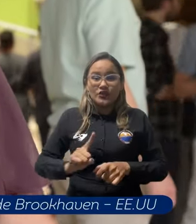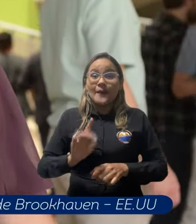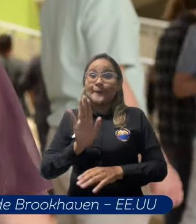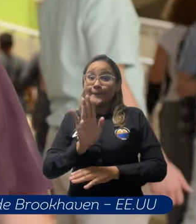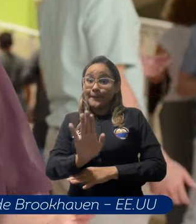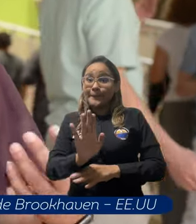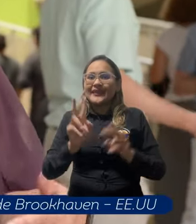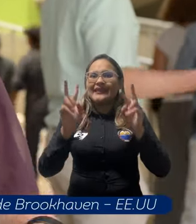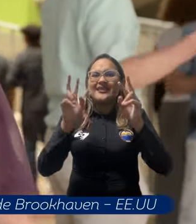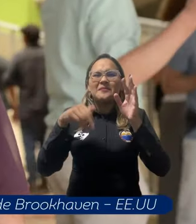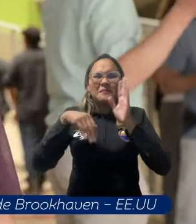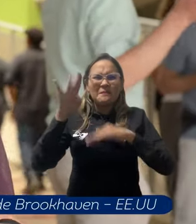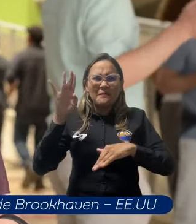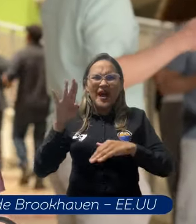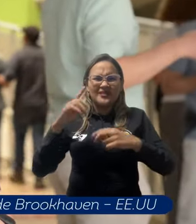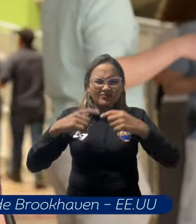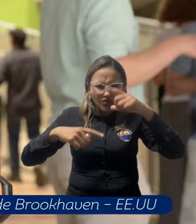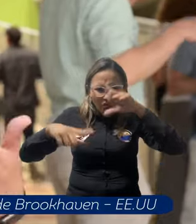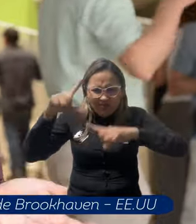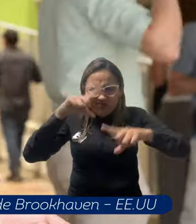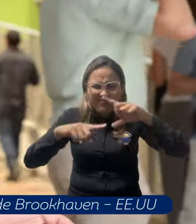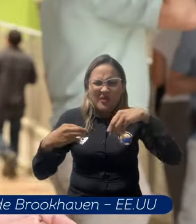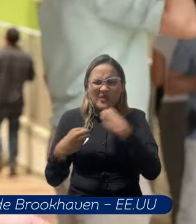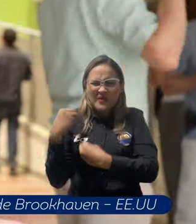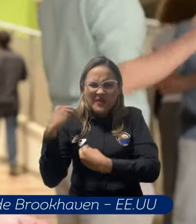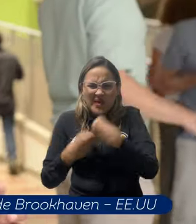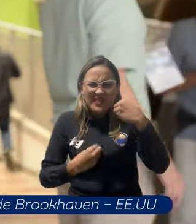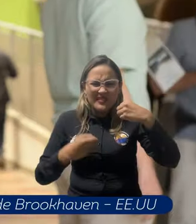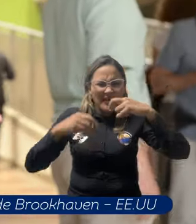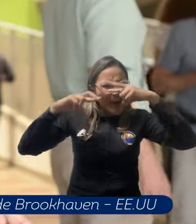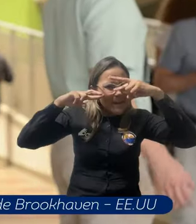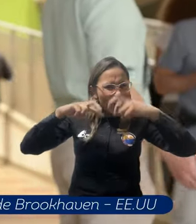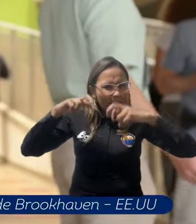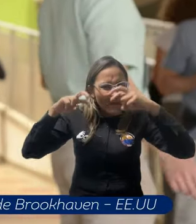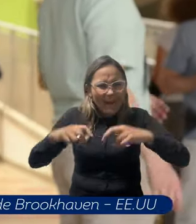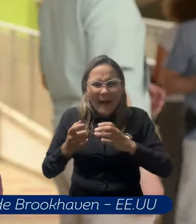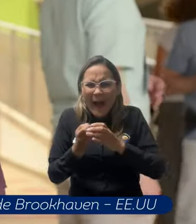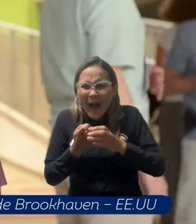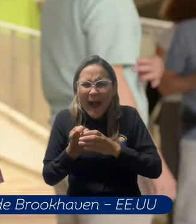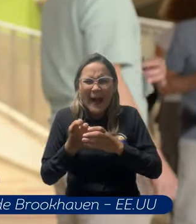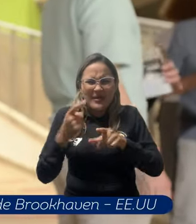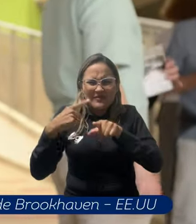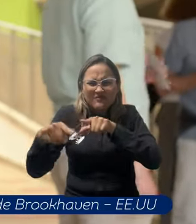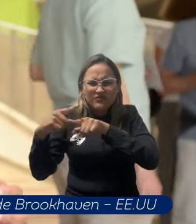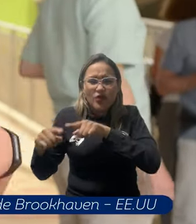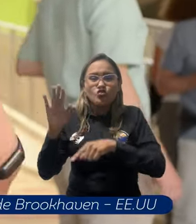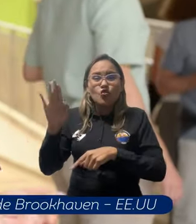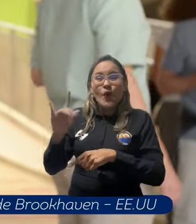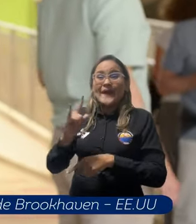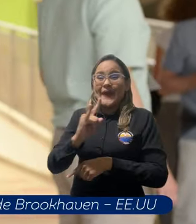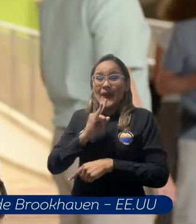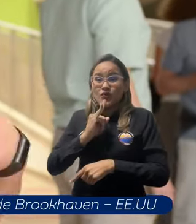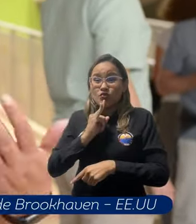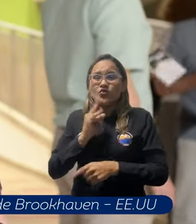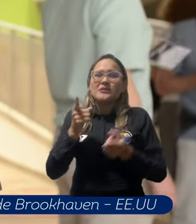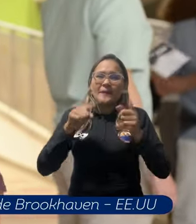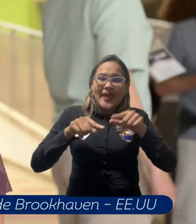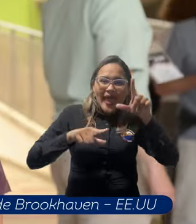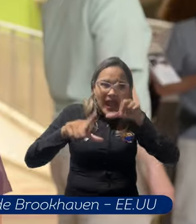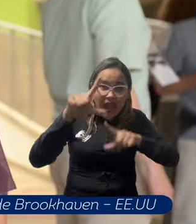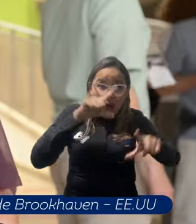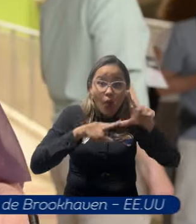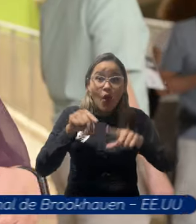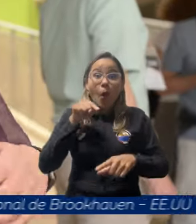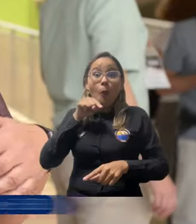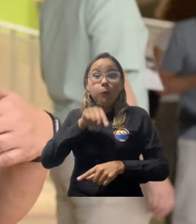muchos de los experimentos de neutrinos de la física, tanto en Estados Unidos como en el laboratorio Fermilab, tienen